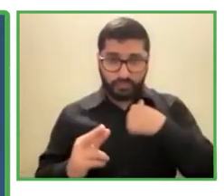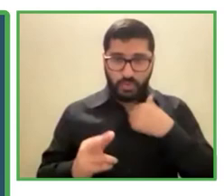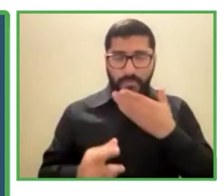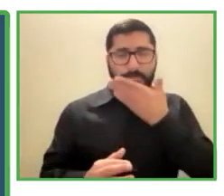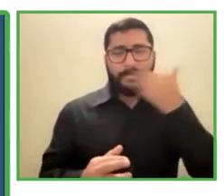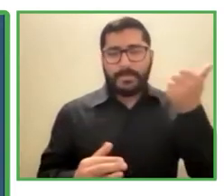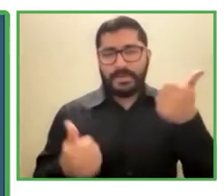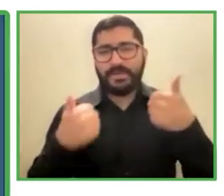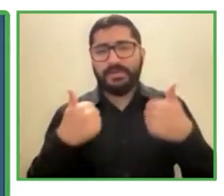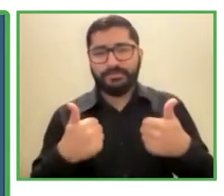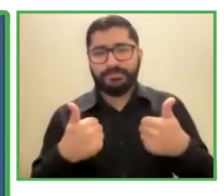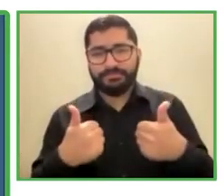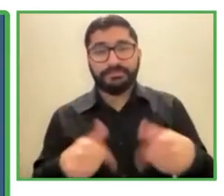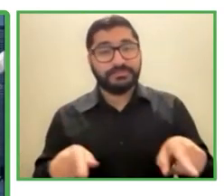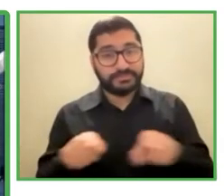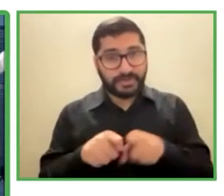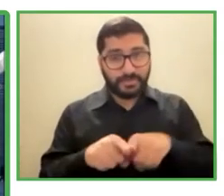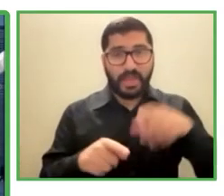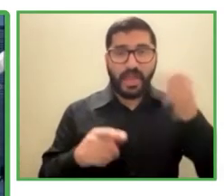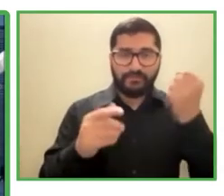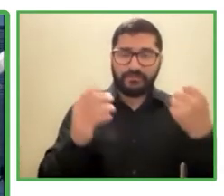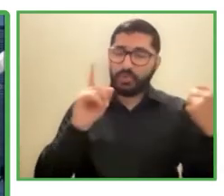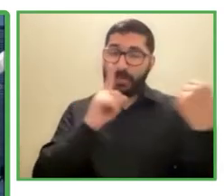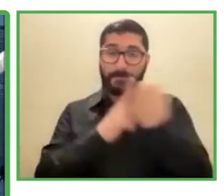con las cuales yo entré en contacto.